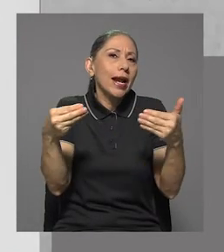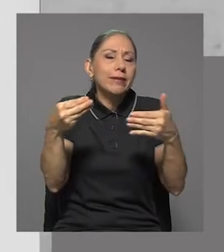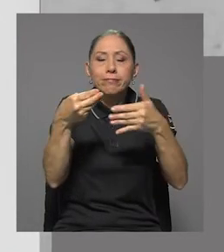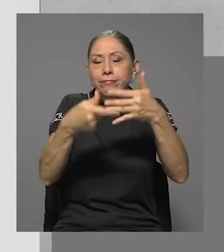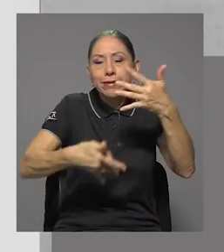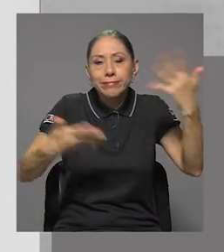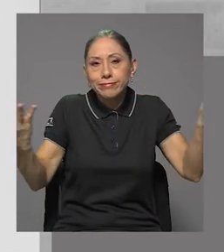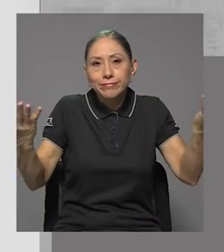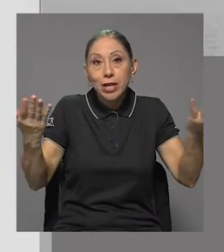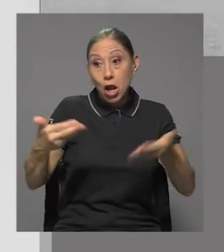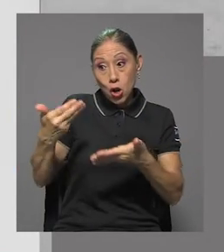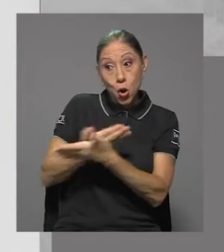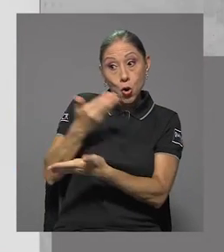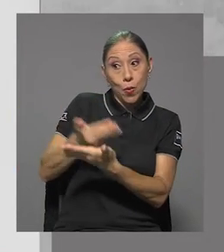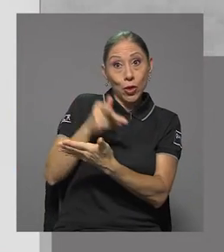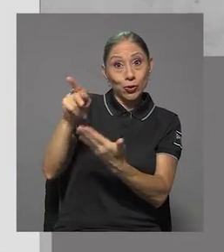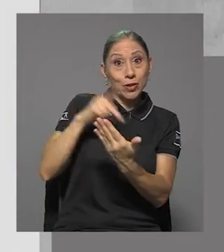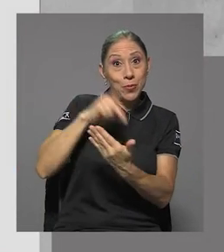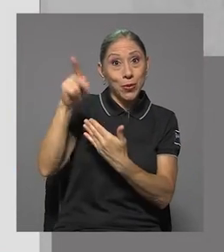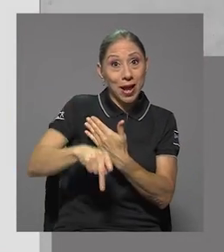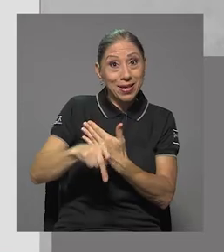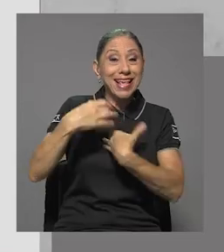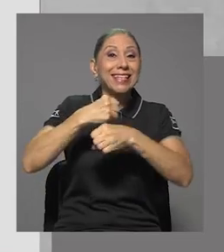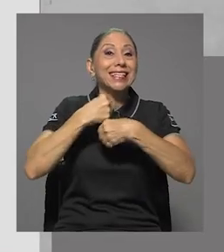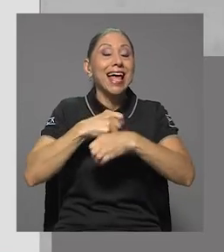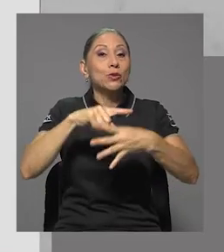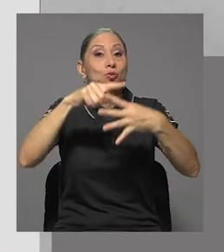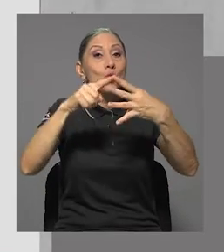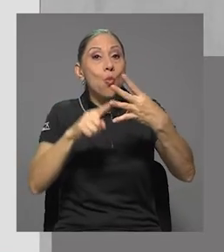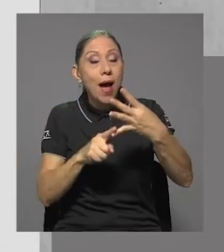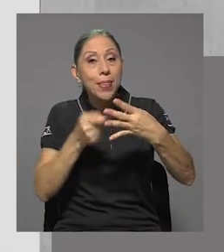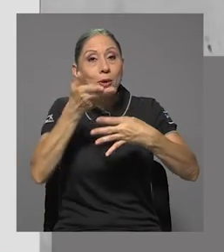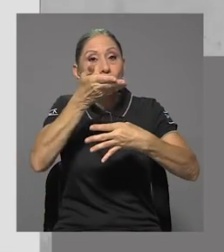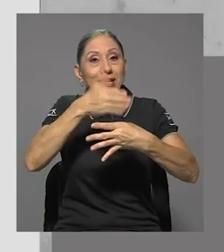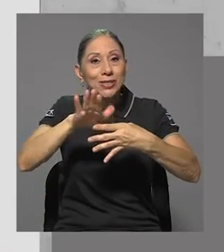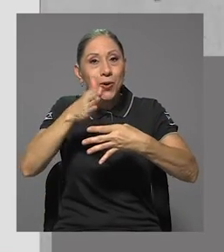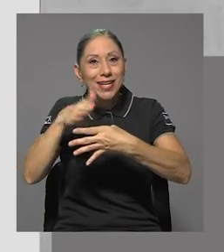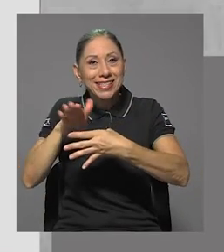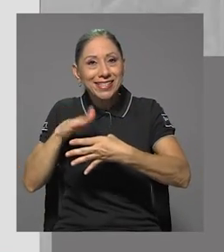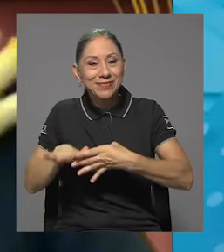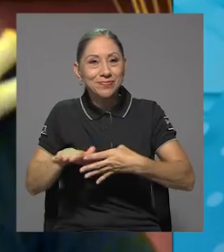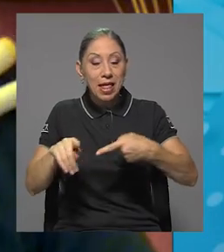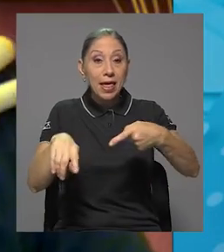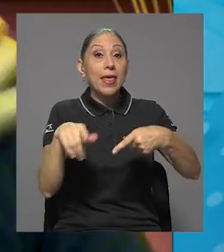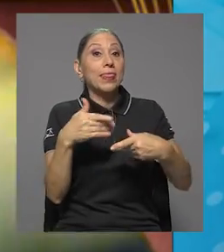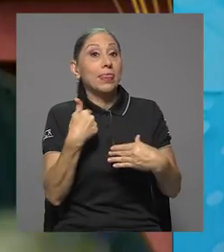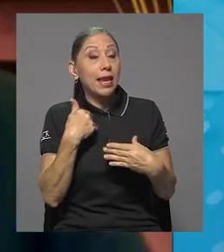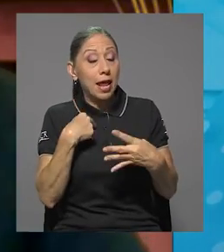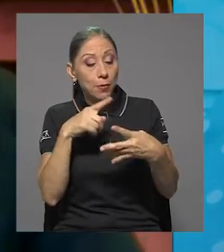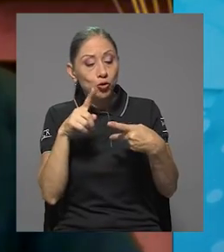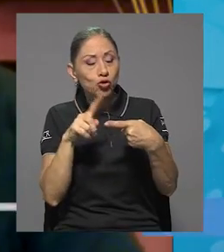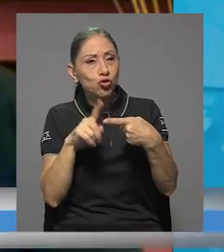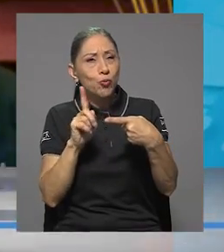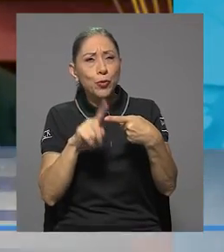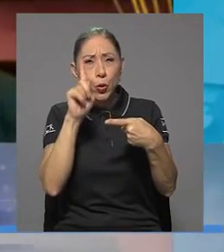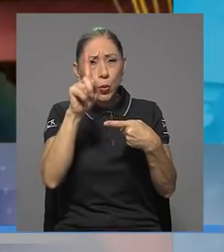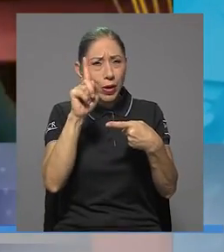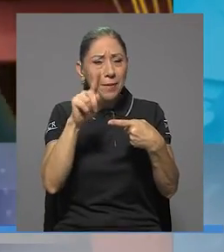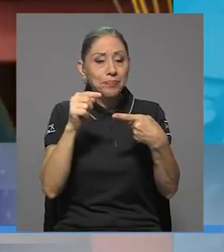Lo novedoso del formato es que está estructurado en cuatro secciones. Tenemos la sección,